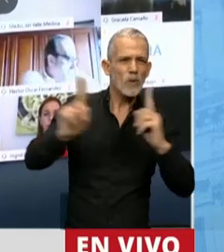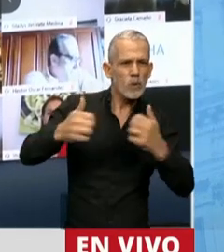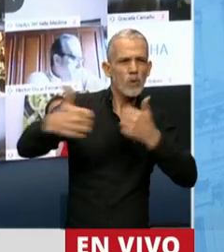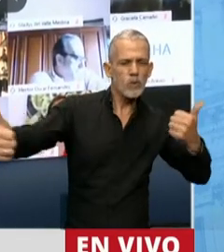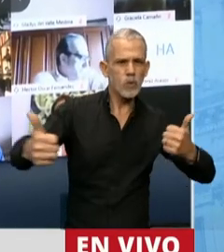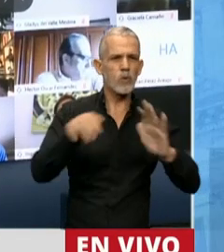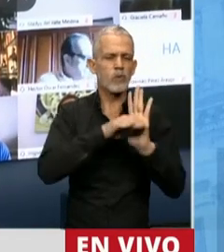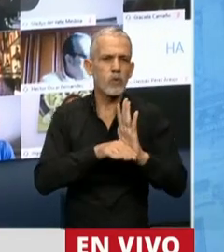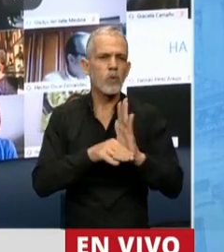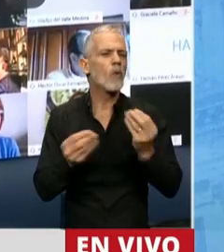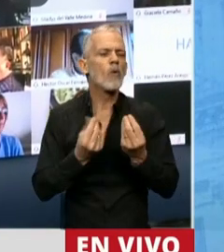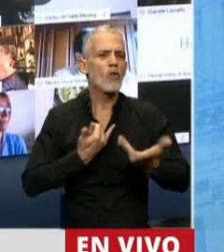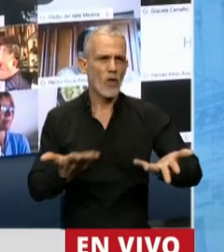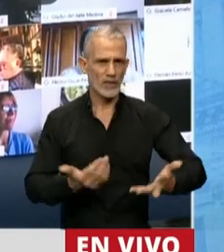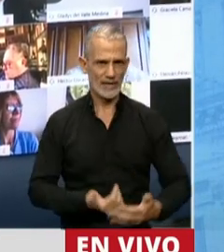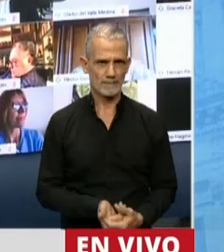sanitarias?